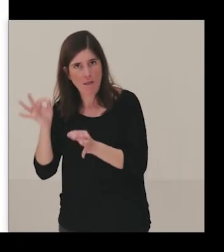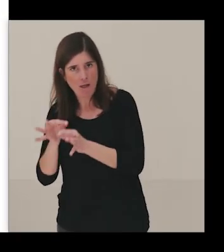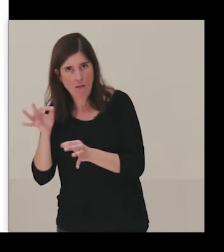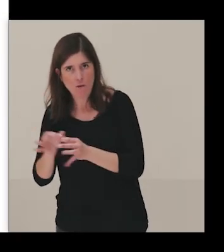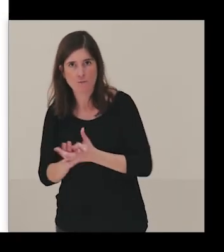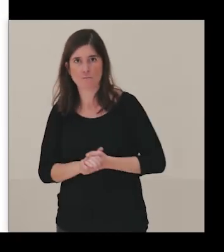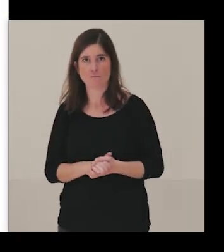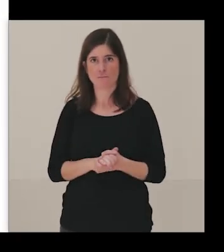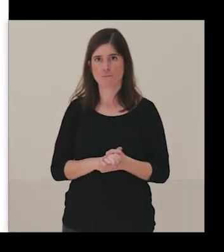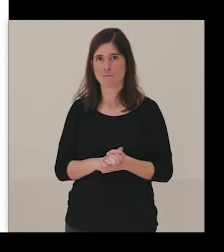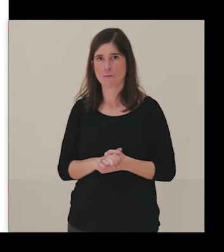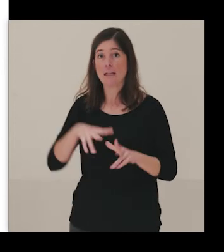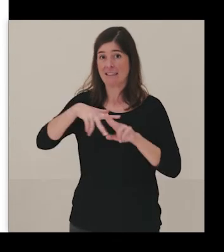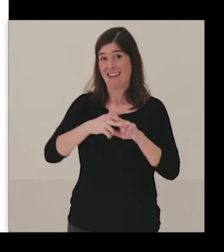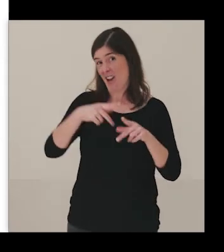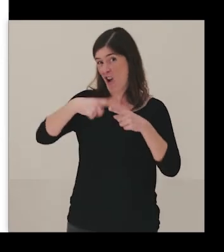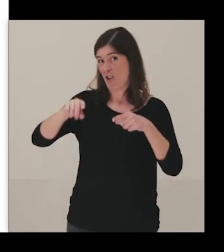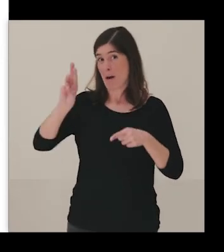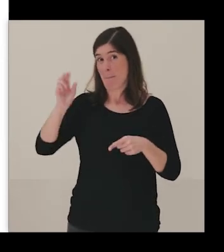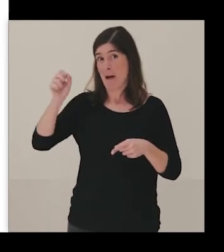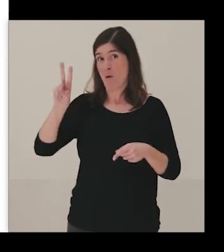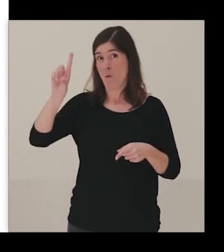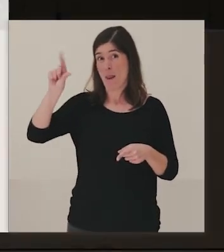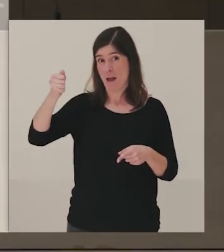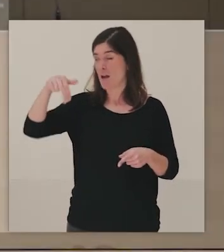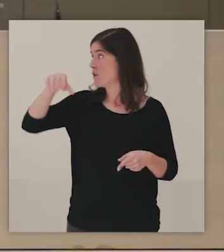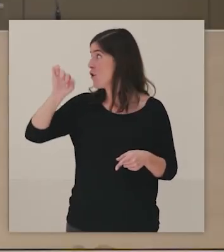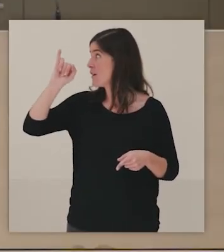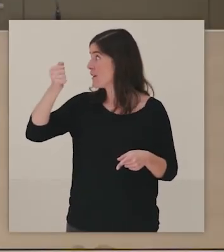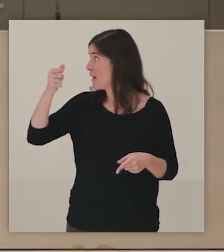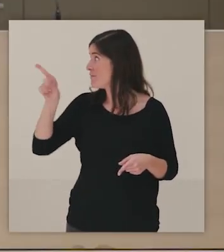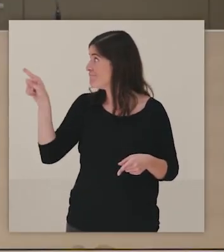como este que veis aquí, con otra artista, con Paula Noya.